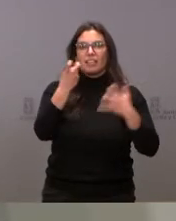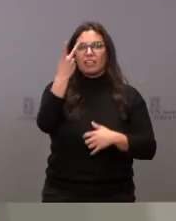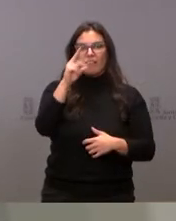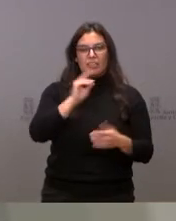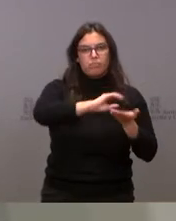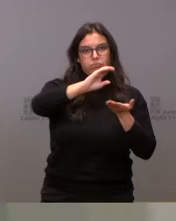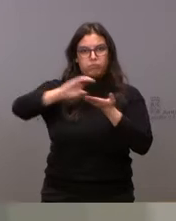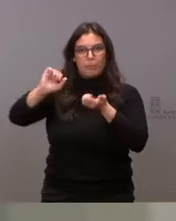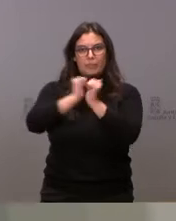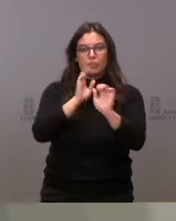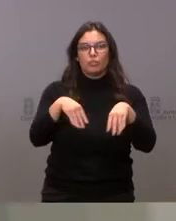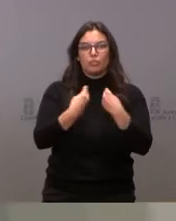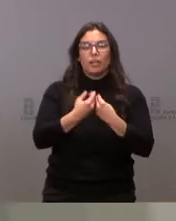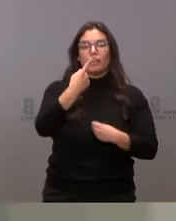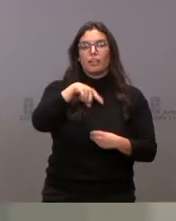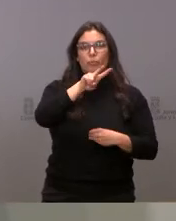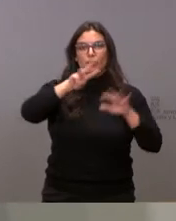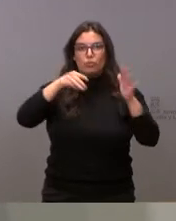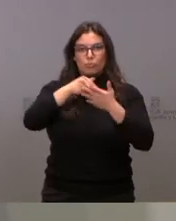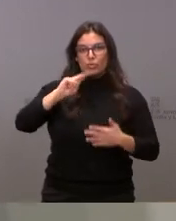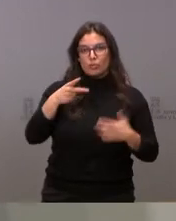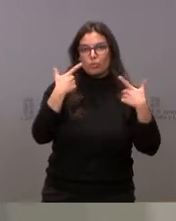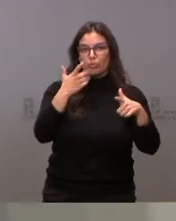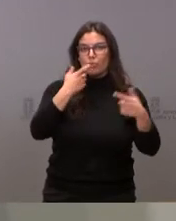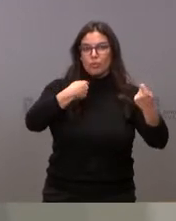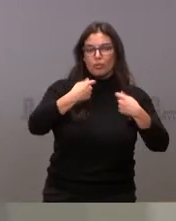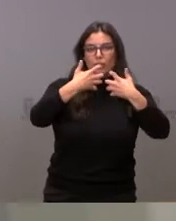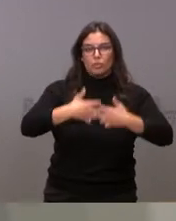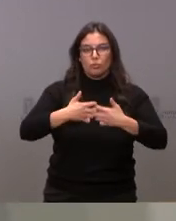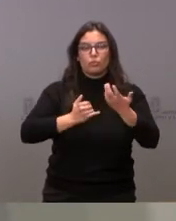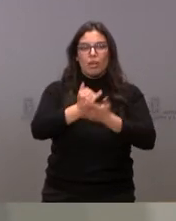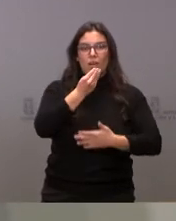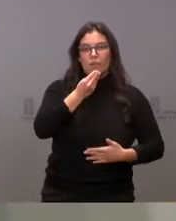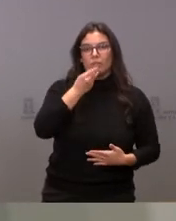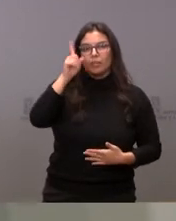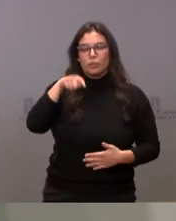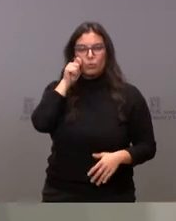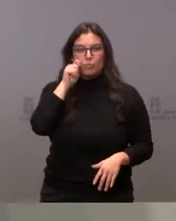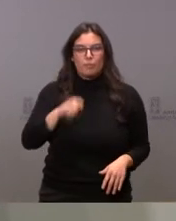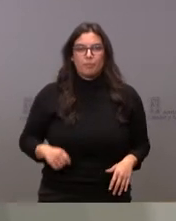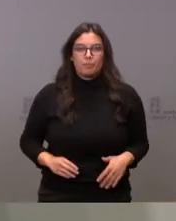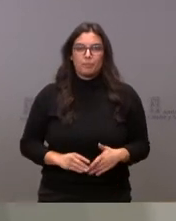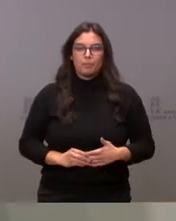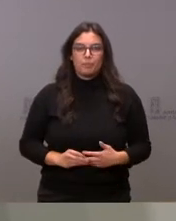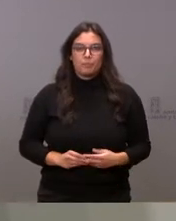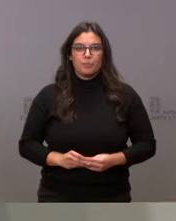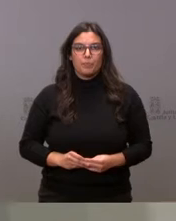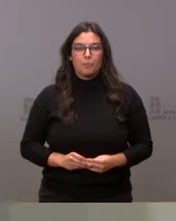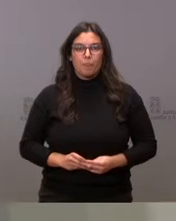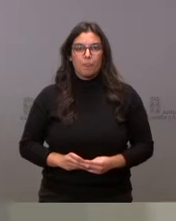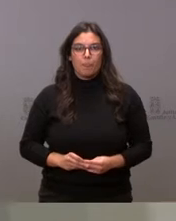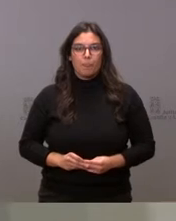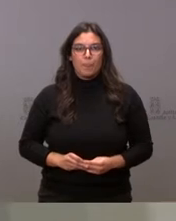por un total de 128 millones de euros en sectores como el comercio, la industria agroalimentaria y el turístico. En estos